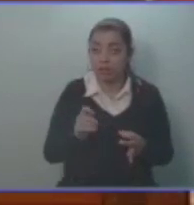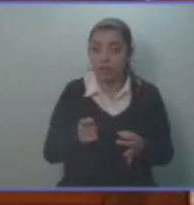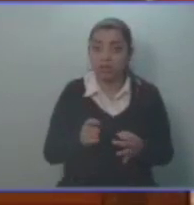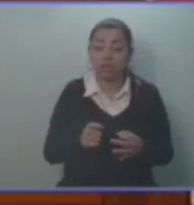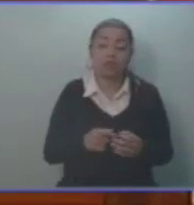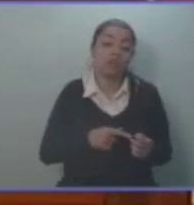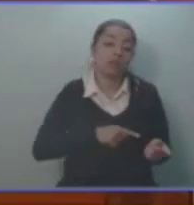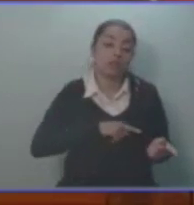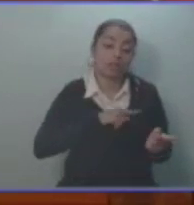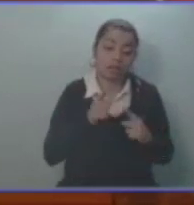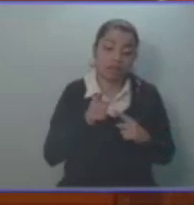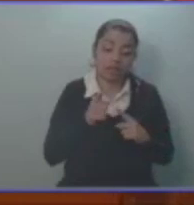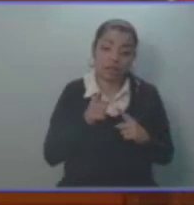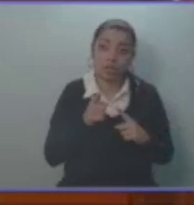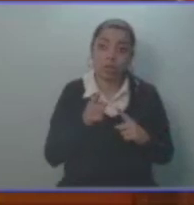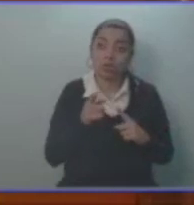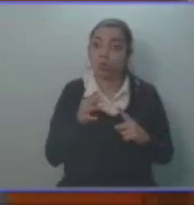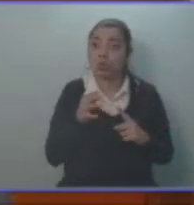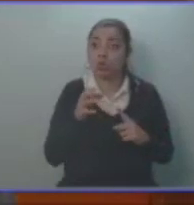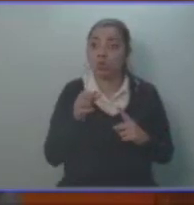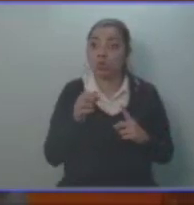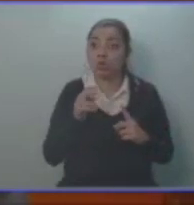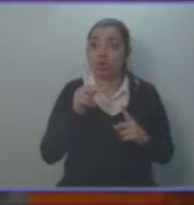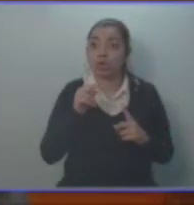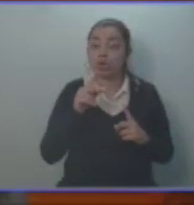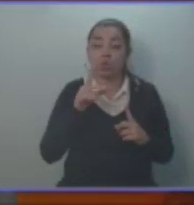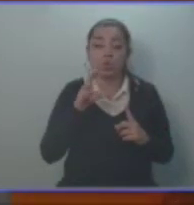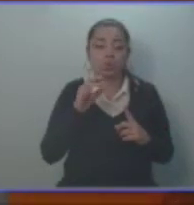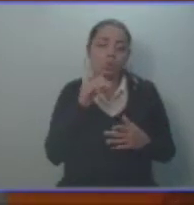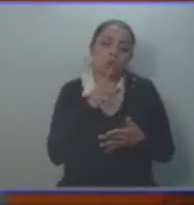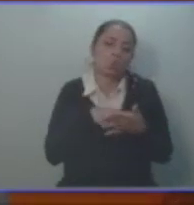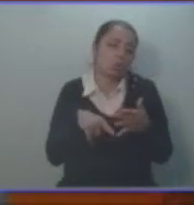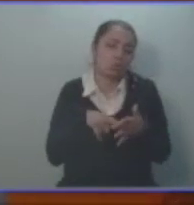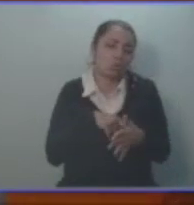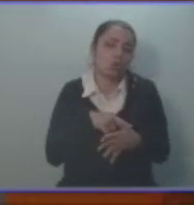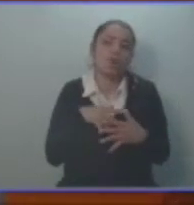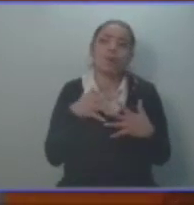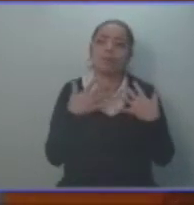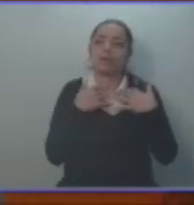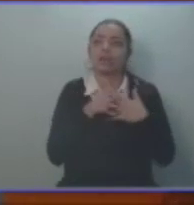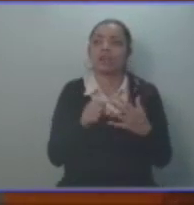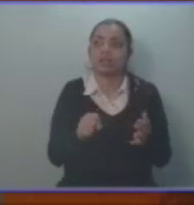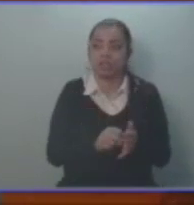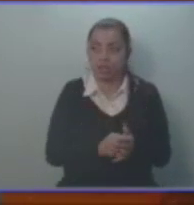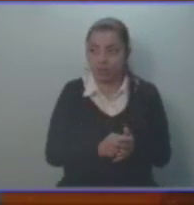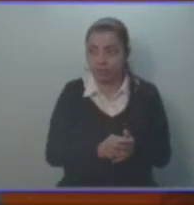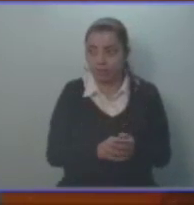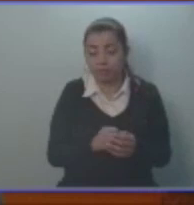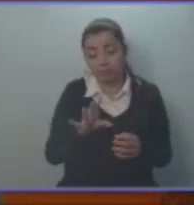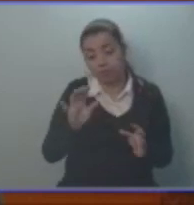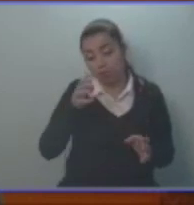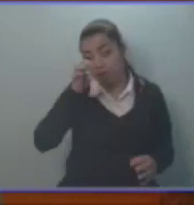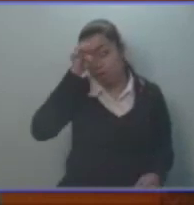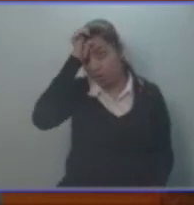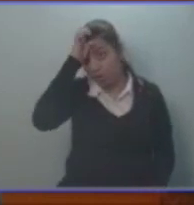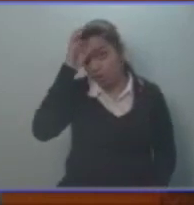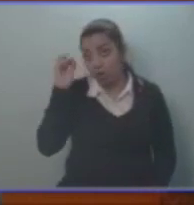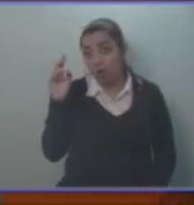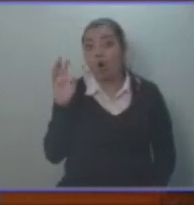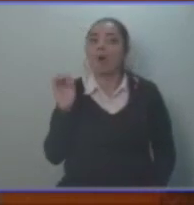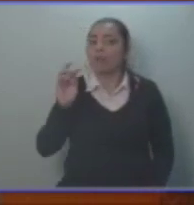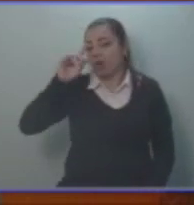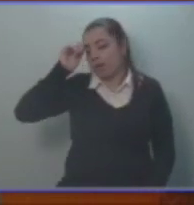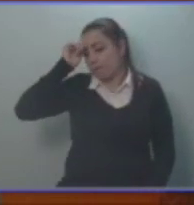declaratoria de nulidad por vicio del consentimiento del Pleno Legislativo, ya sea por error o por dolo,